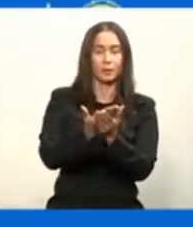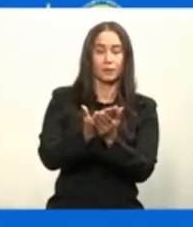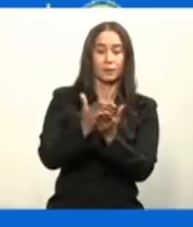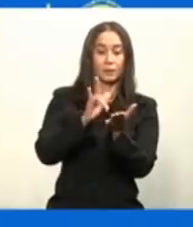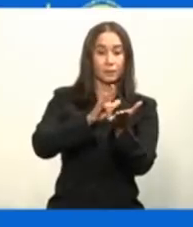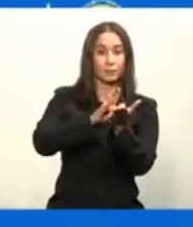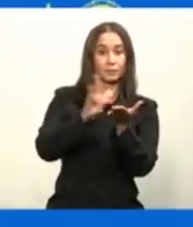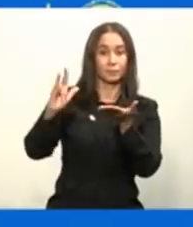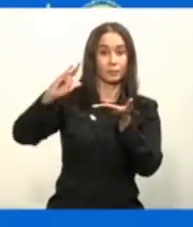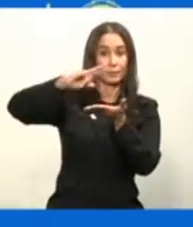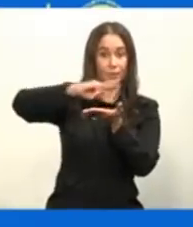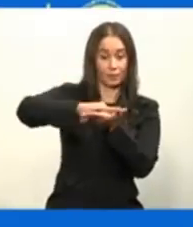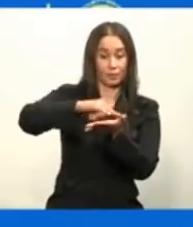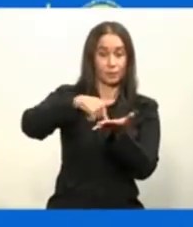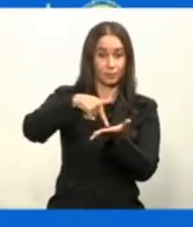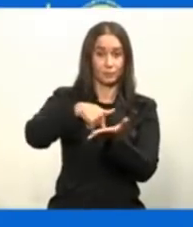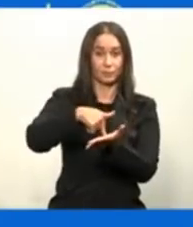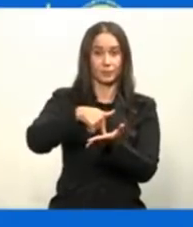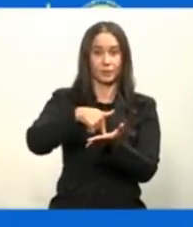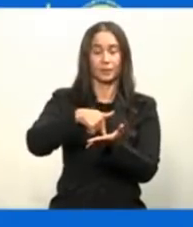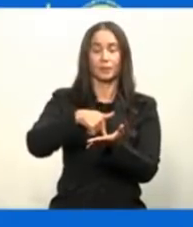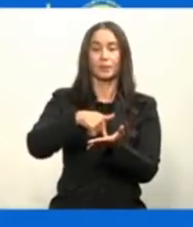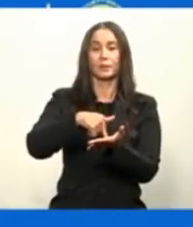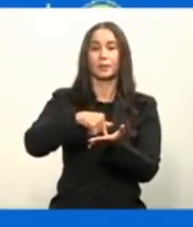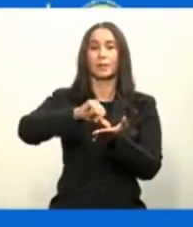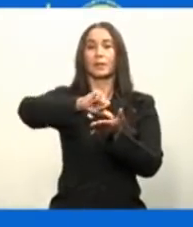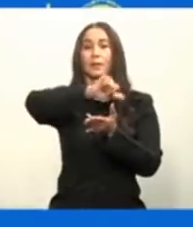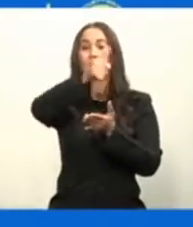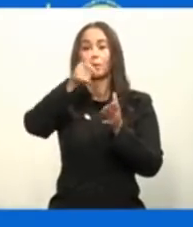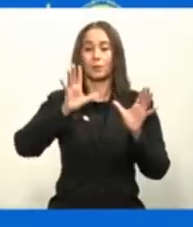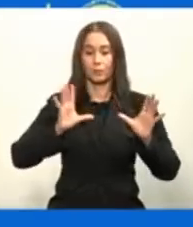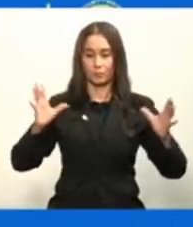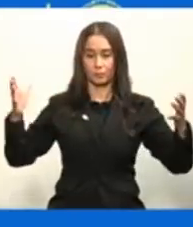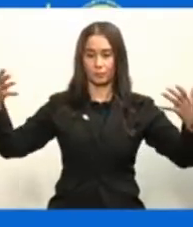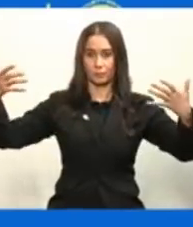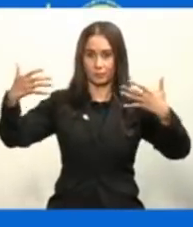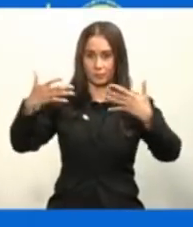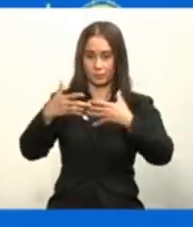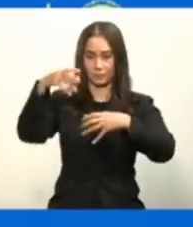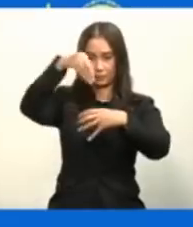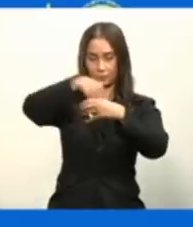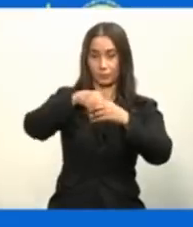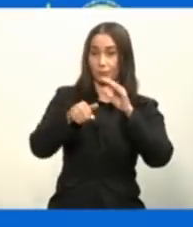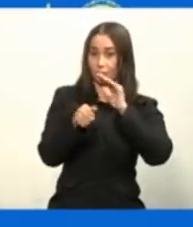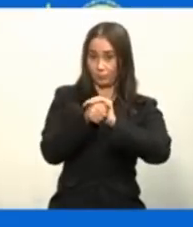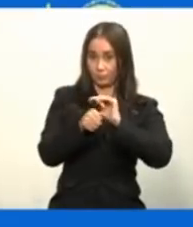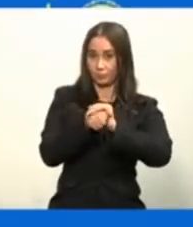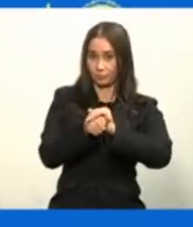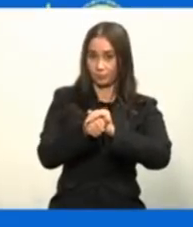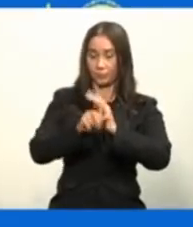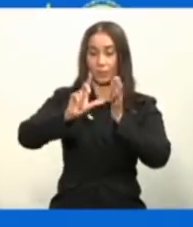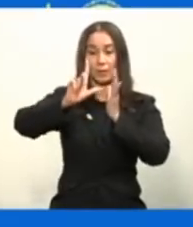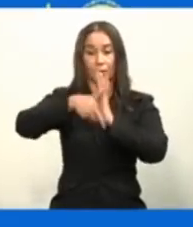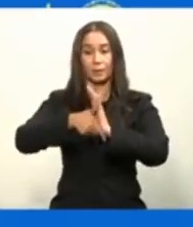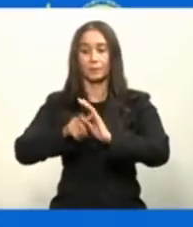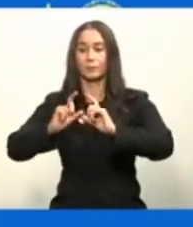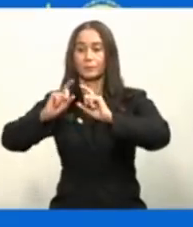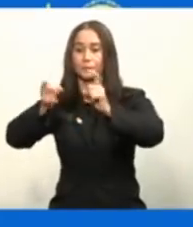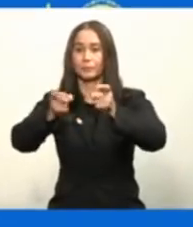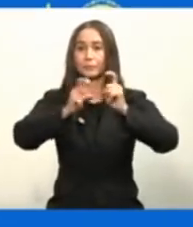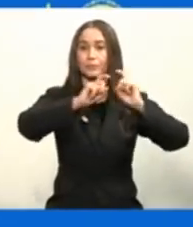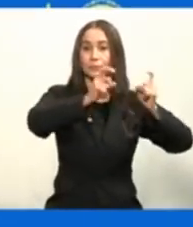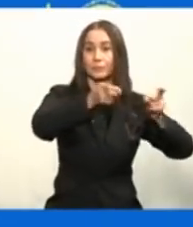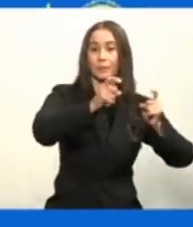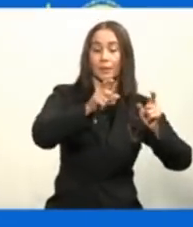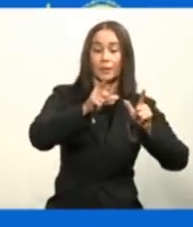aeropuertos nuestros, luego a un gran centro de acopio central, luego se distribuyen a los